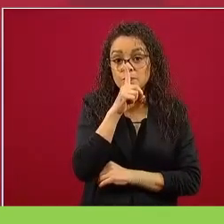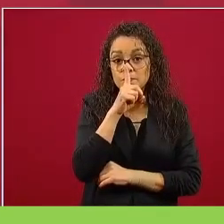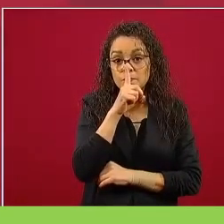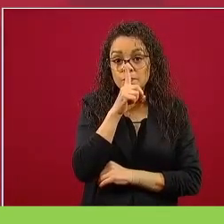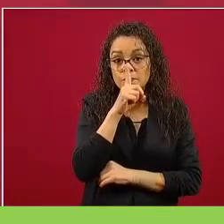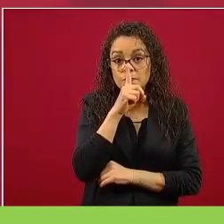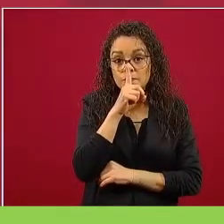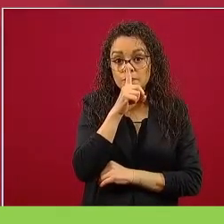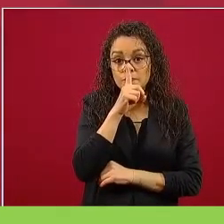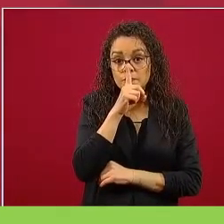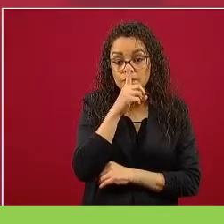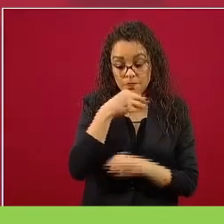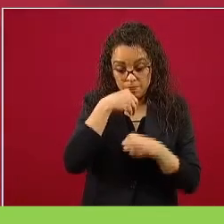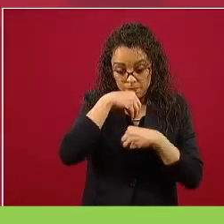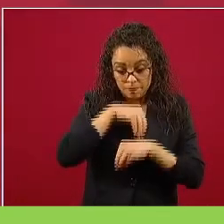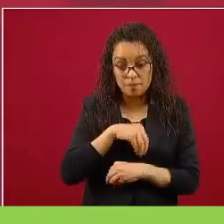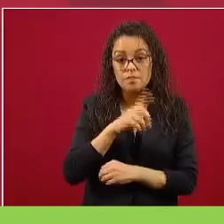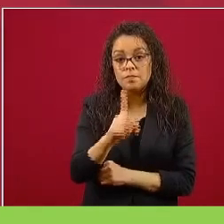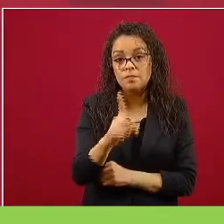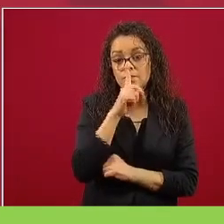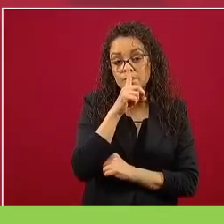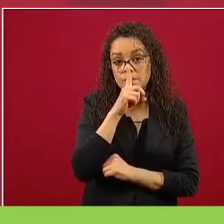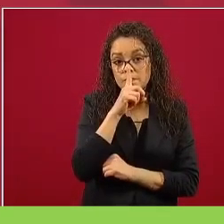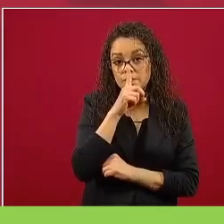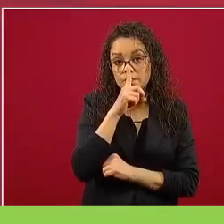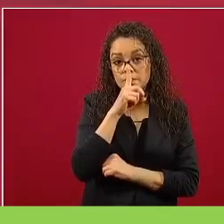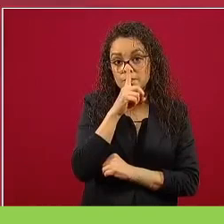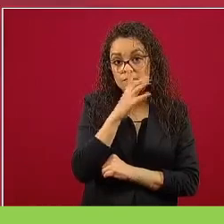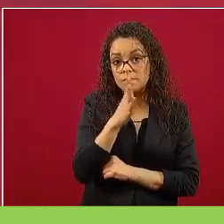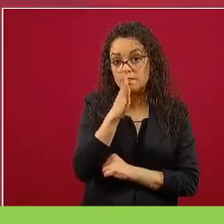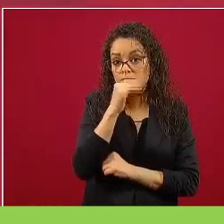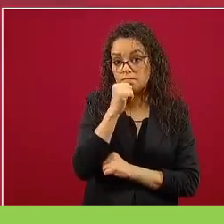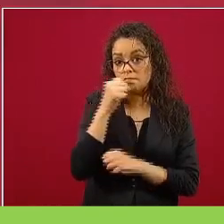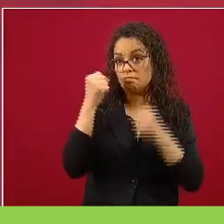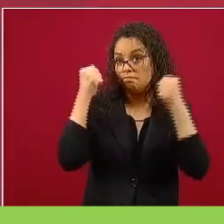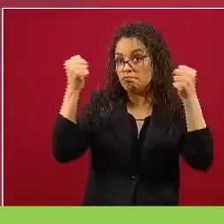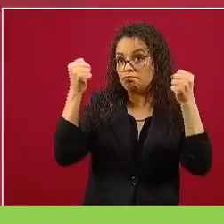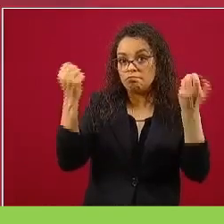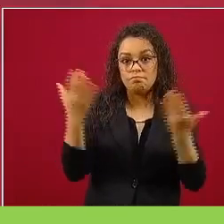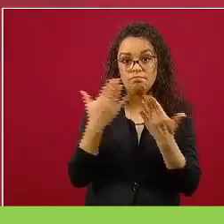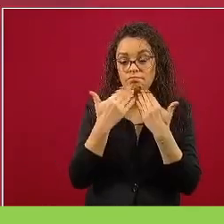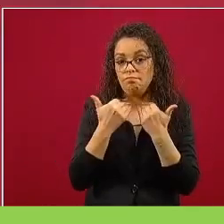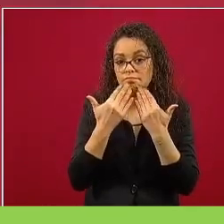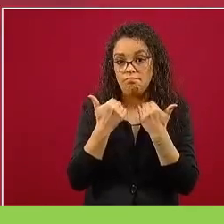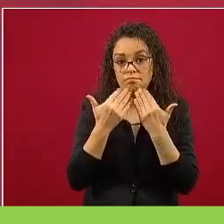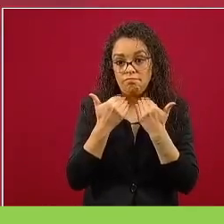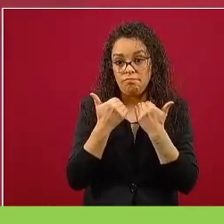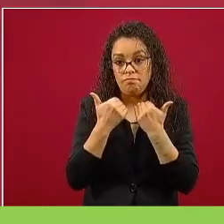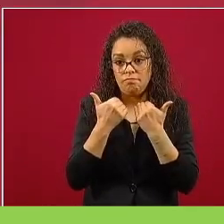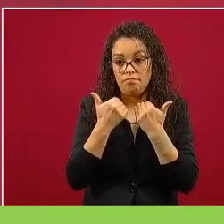se protesta con los dientes apretados. En la democracia hay debate.